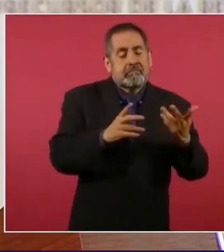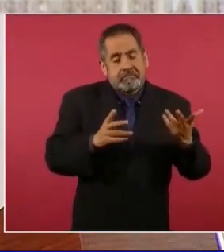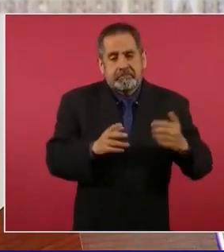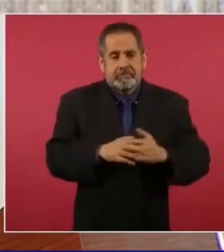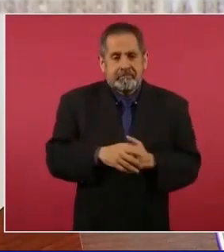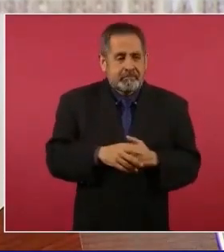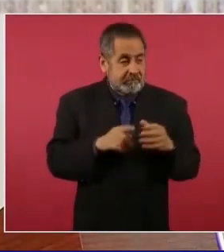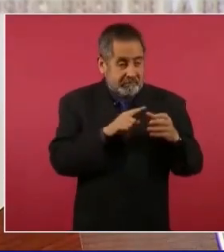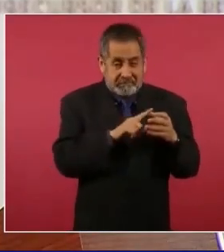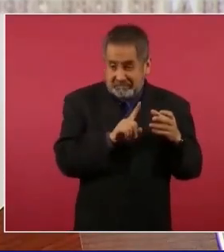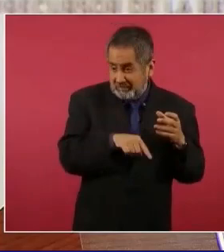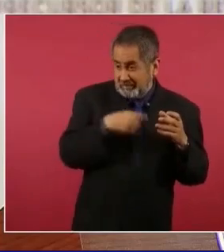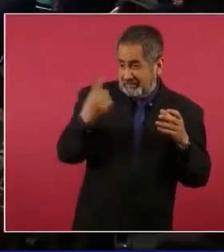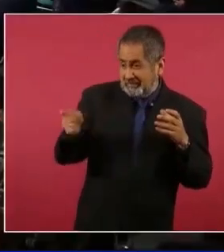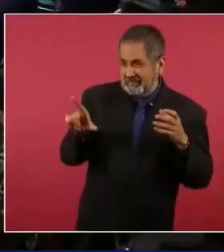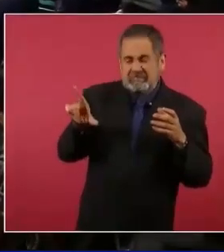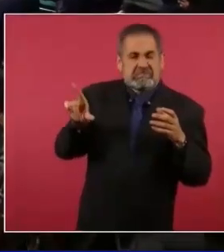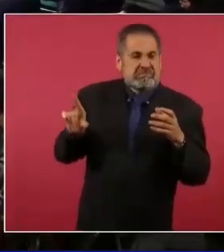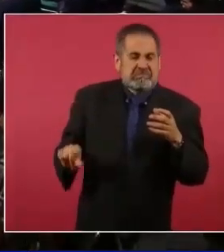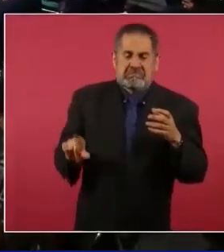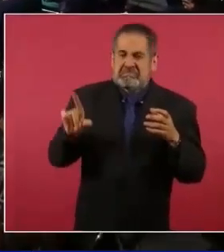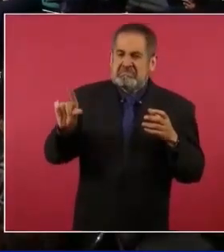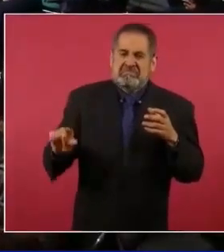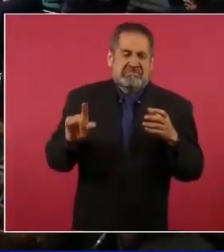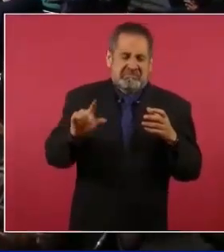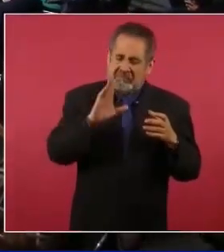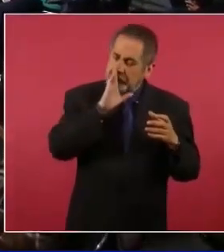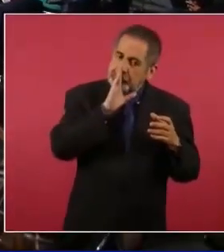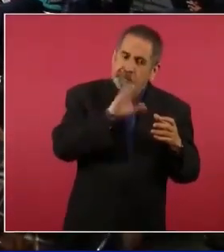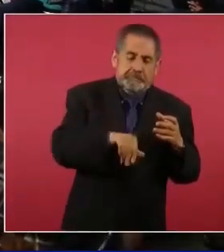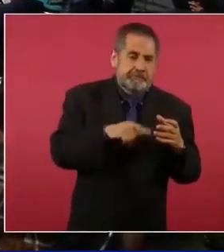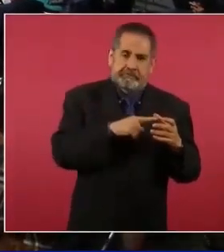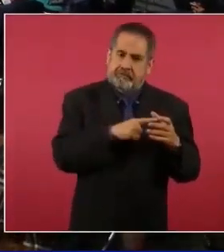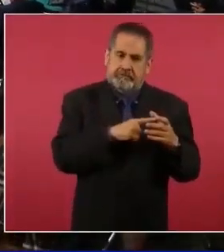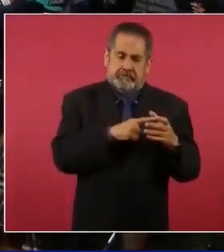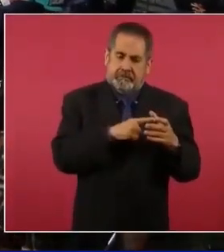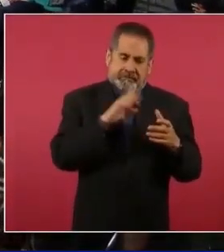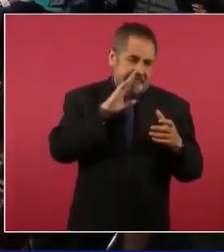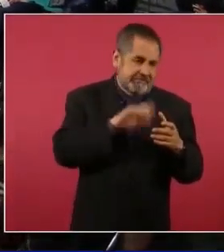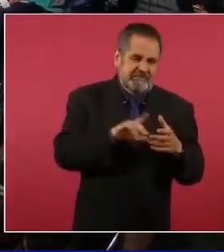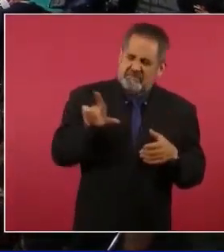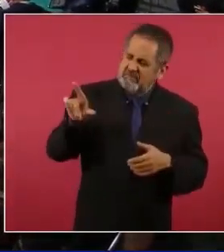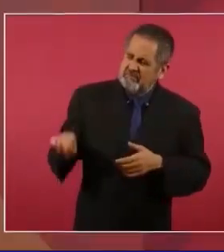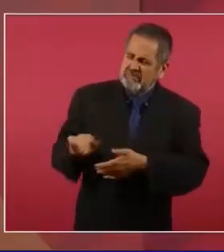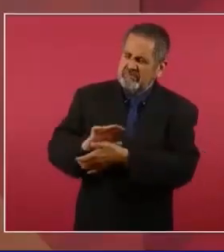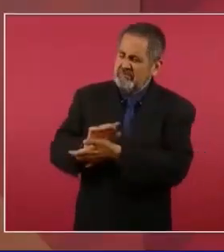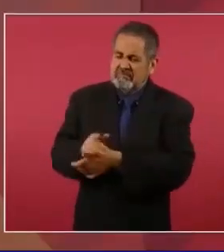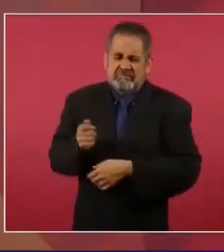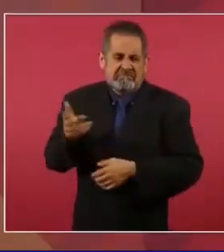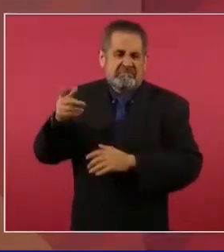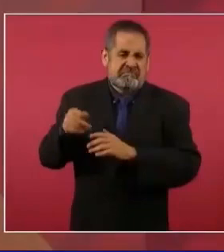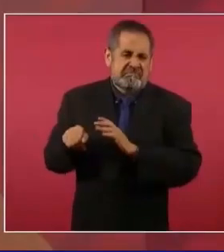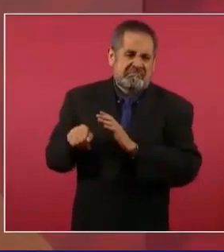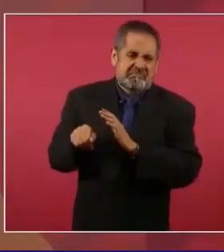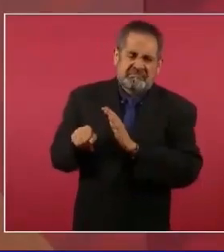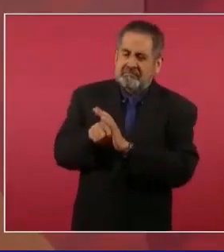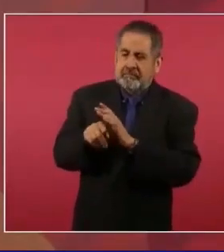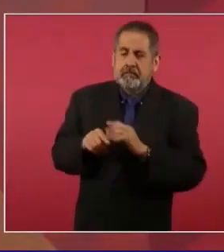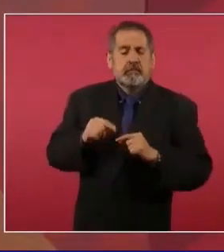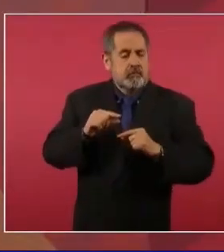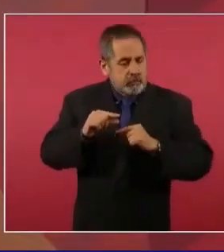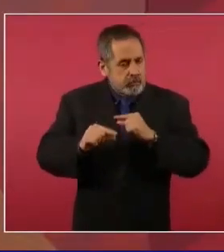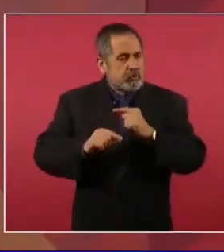muy mal a los indígenas, de manera despectiva. Todo esto fue